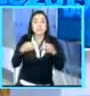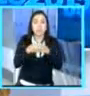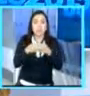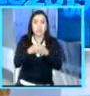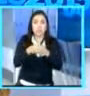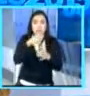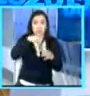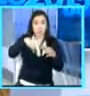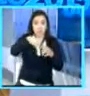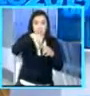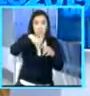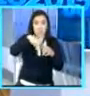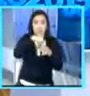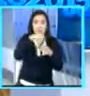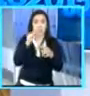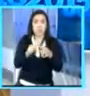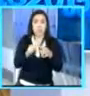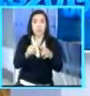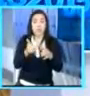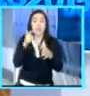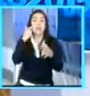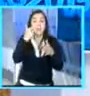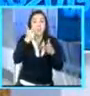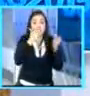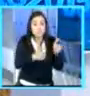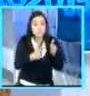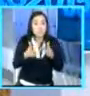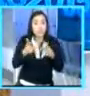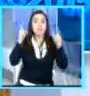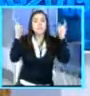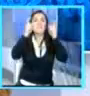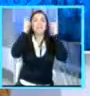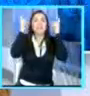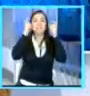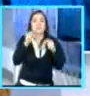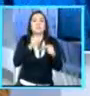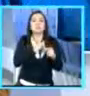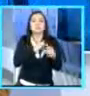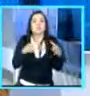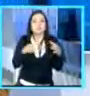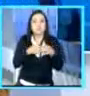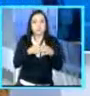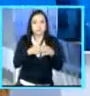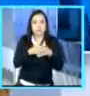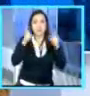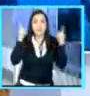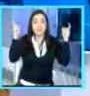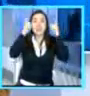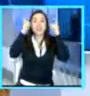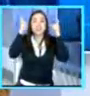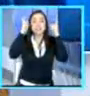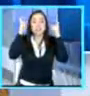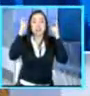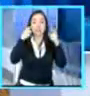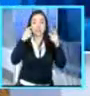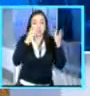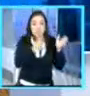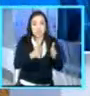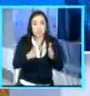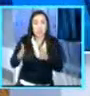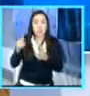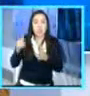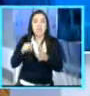existe para todos nosotros es la salida democrática. Y la fiesta democrática que hemos visto en septiembre, cuando estuve acá con ustedes la última vez,